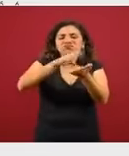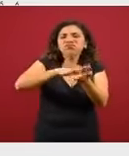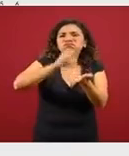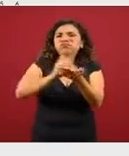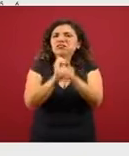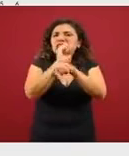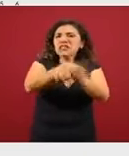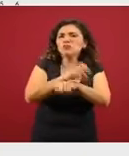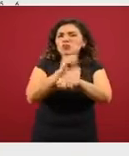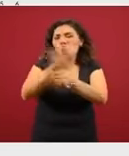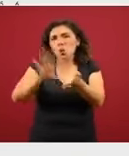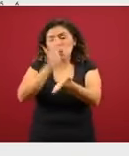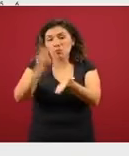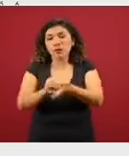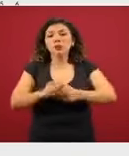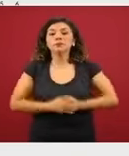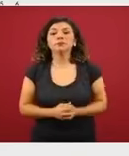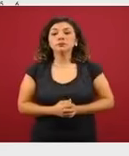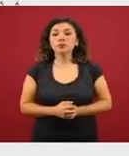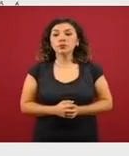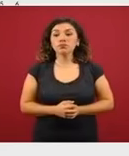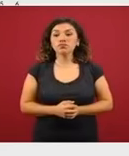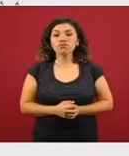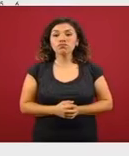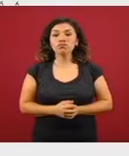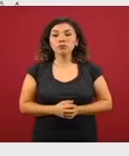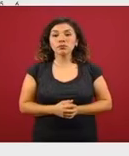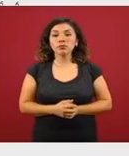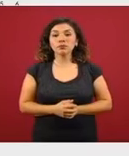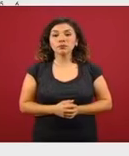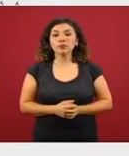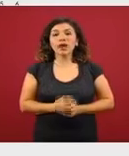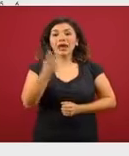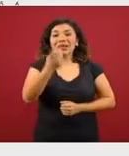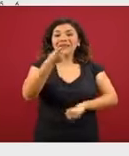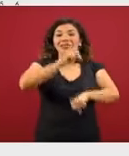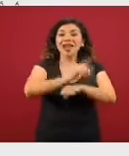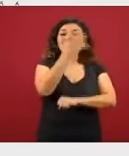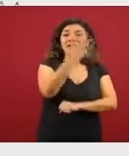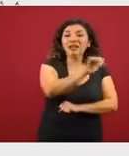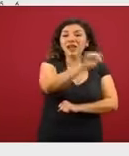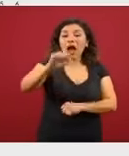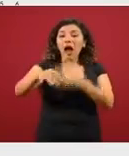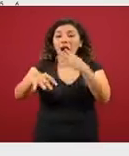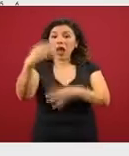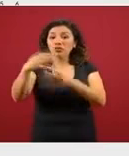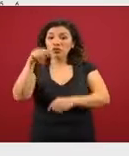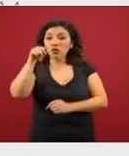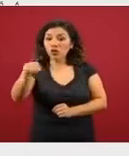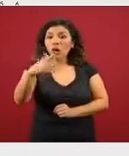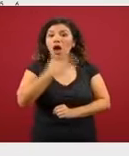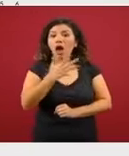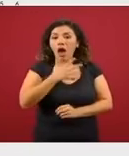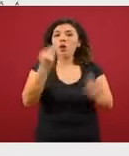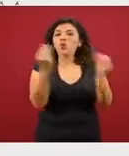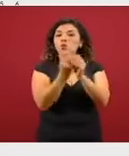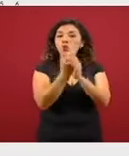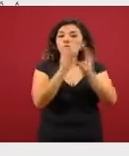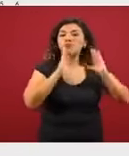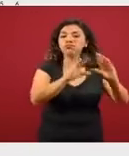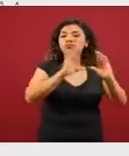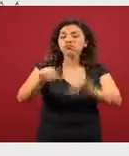En cuanto a esto, del 10 al 14, precisamente vamos a tener capacitación